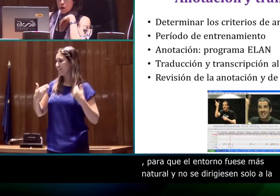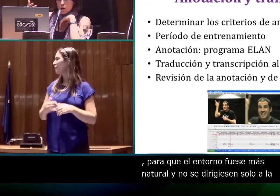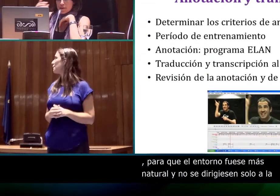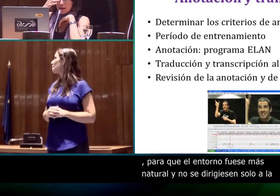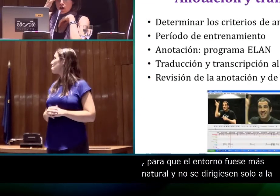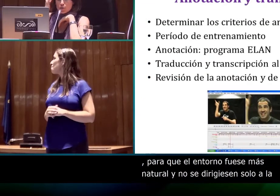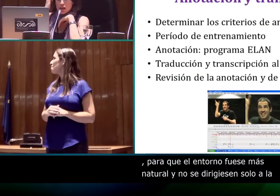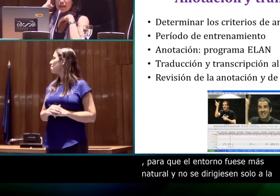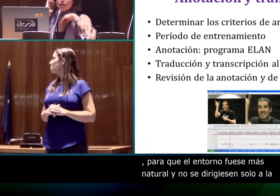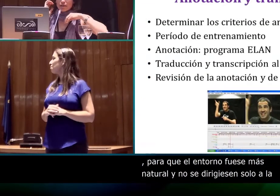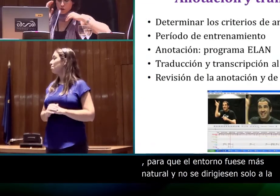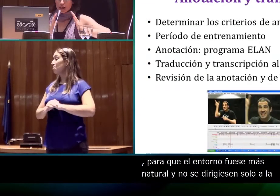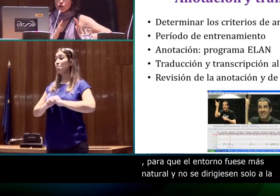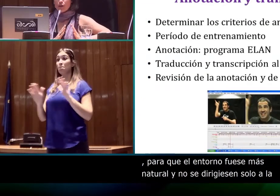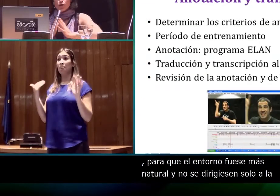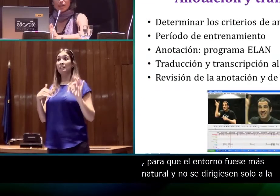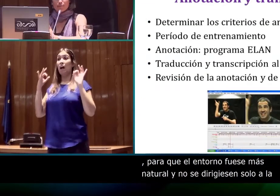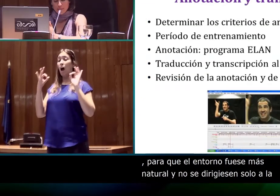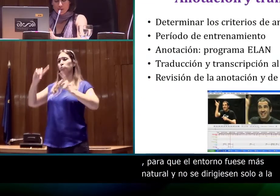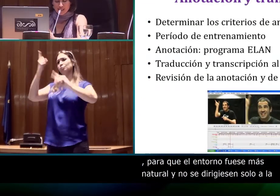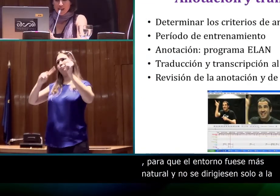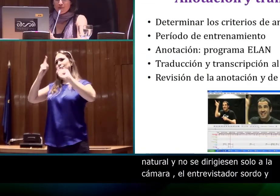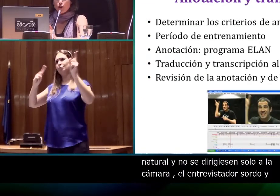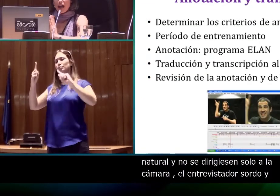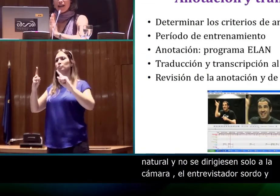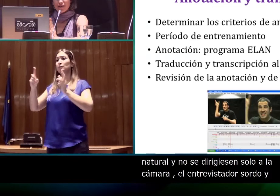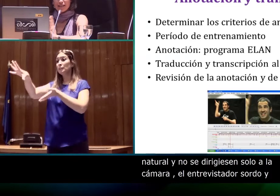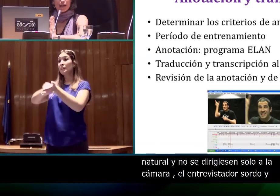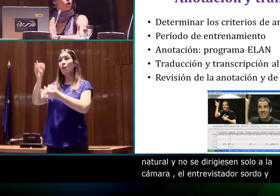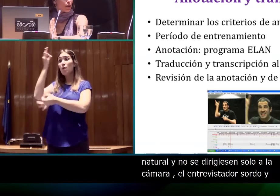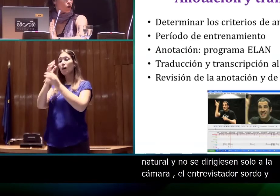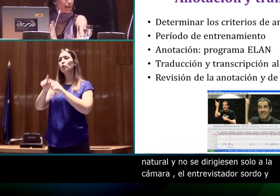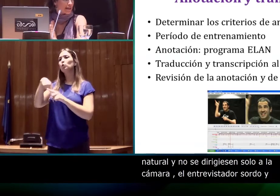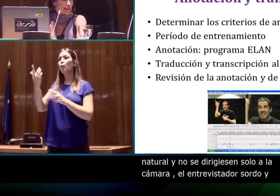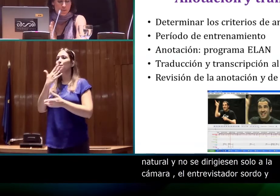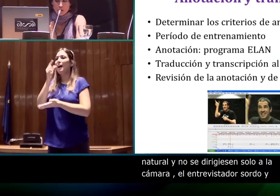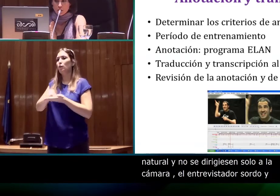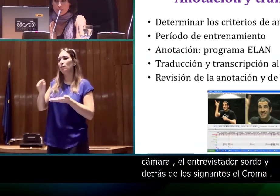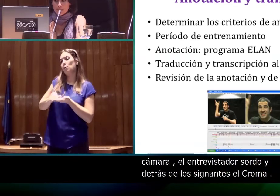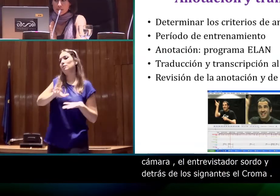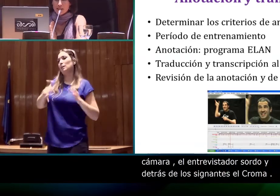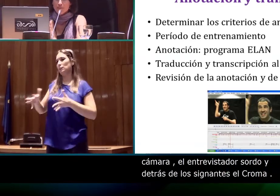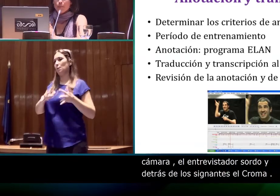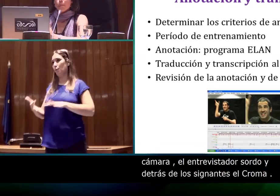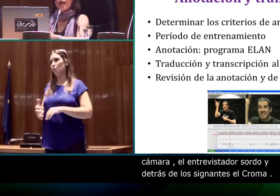Una vez recogimos los datos, hemos pasado a la fase de la anotación y la transcripción.